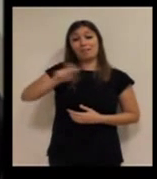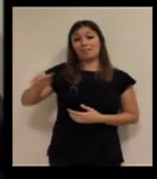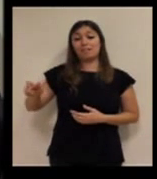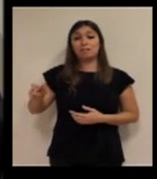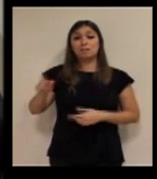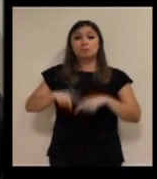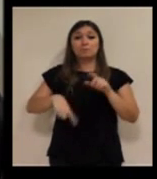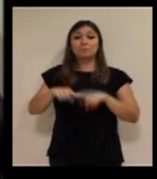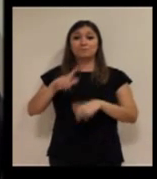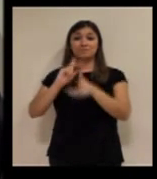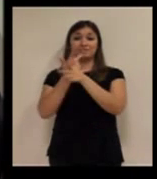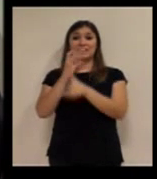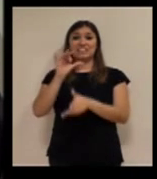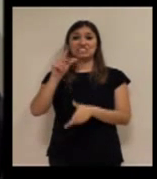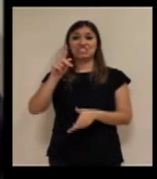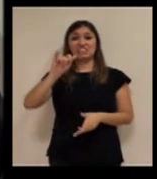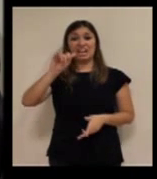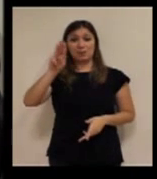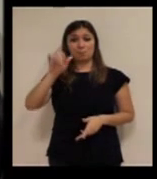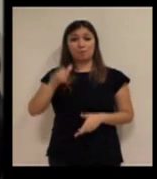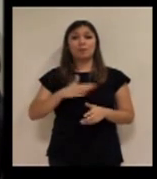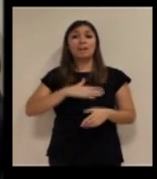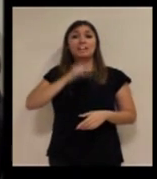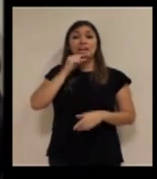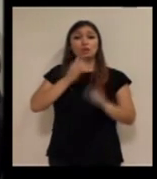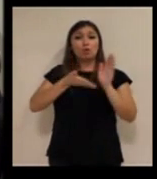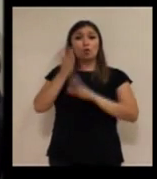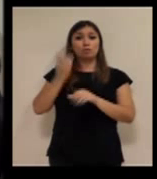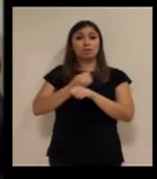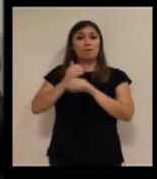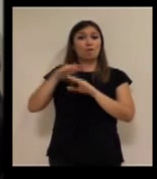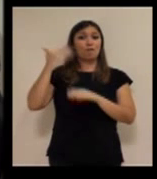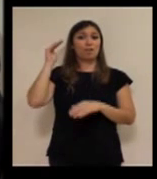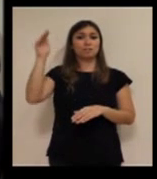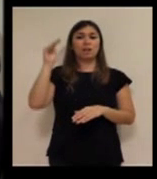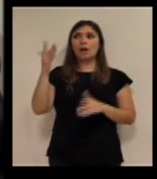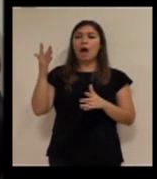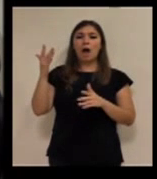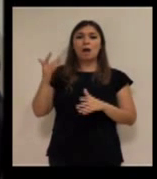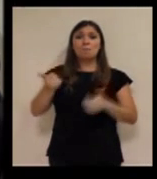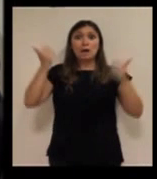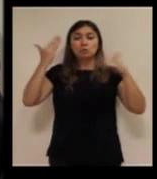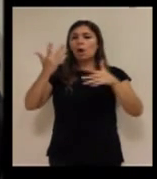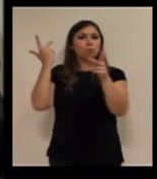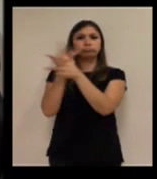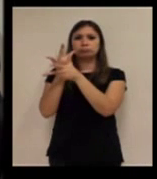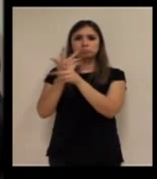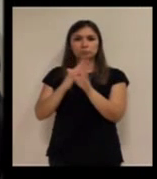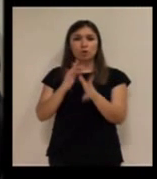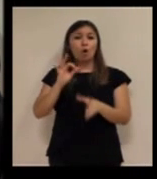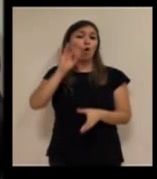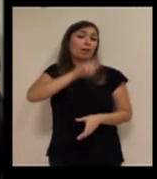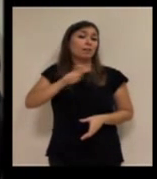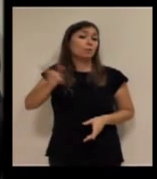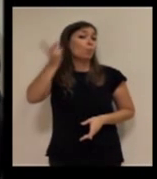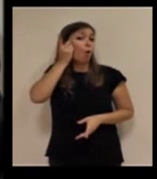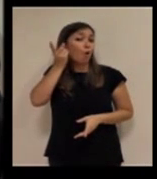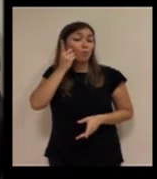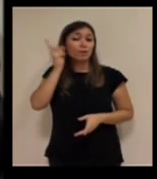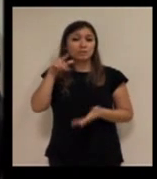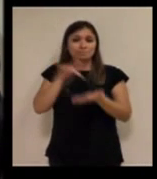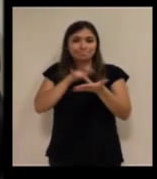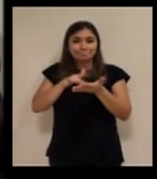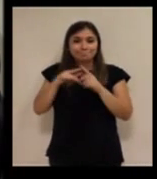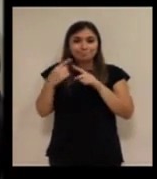utiliza el Skype cuando su nieto se va a trabajar fuera de España, o gente que empieza a utilizar el teléfono móvil y a escribir